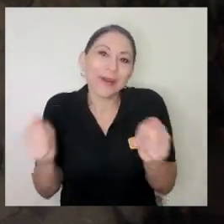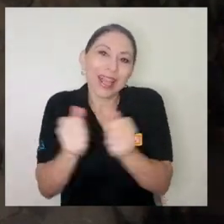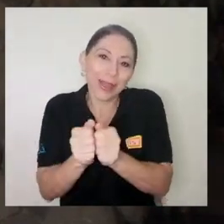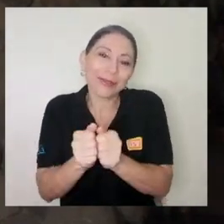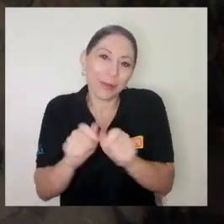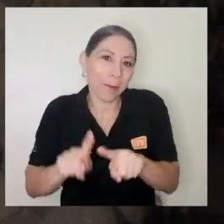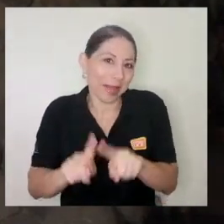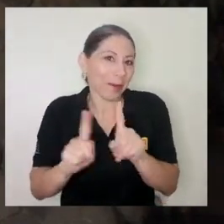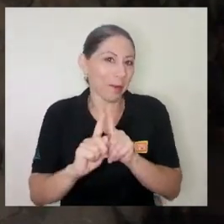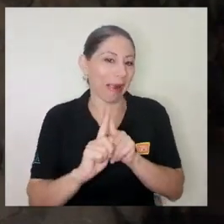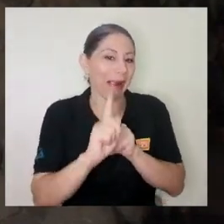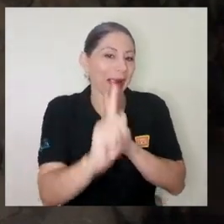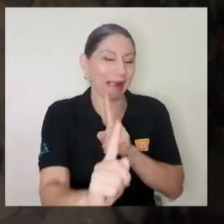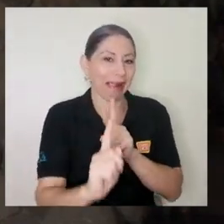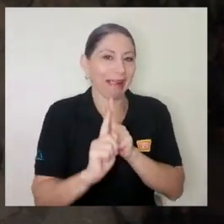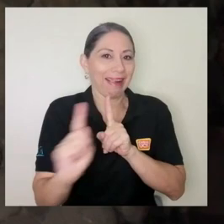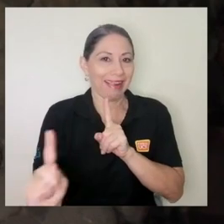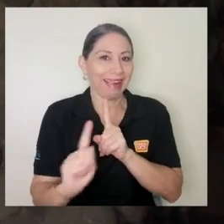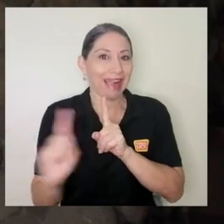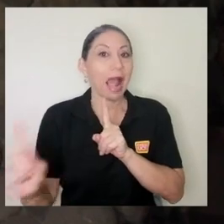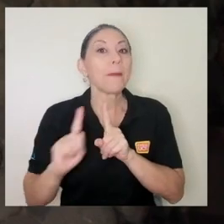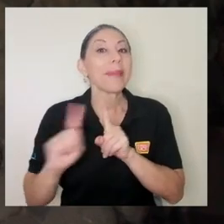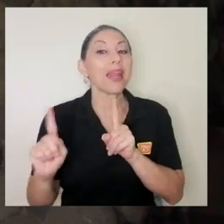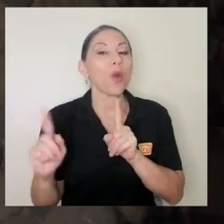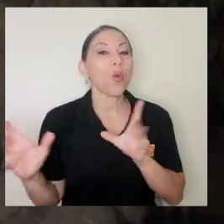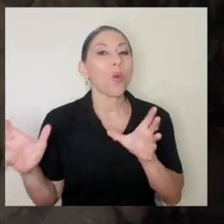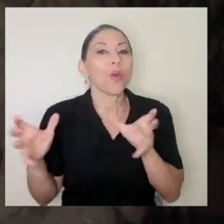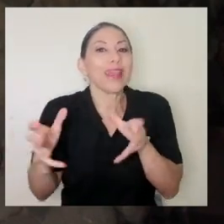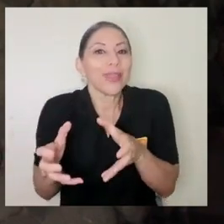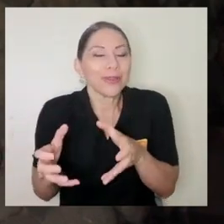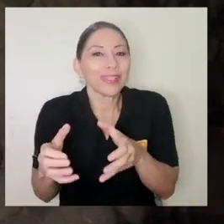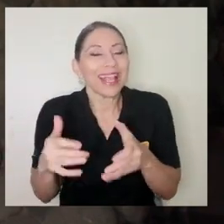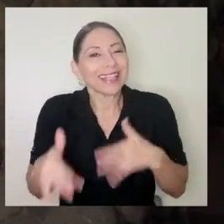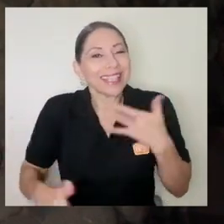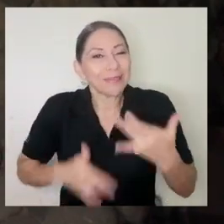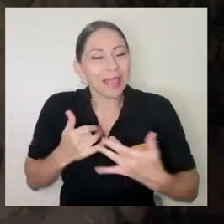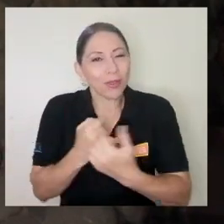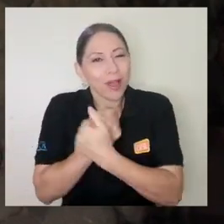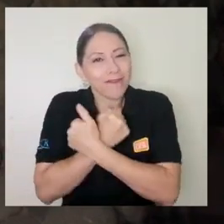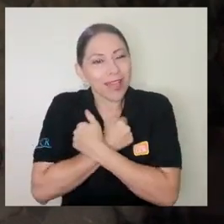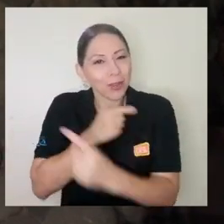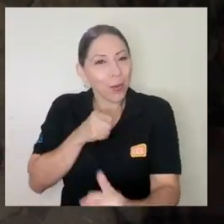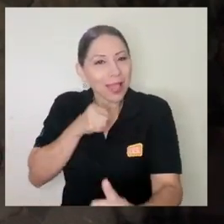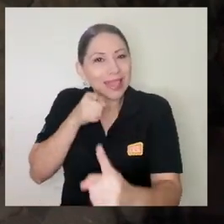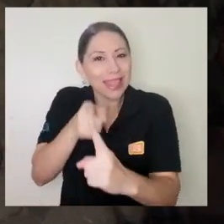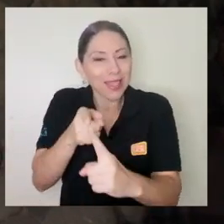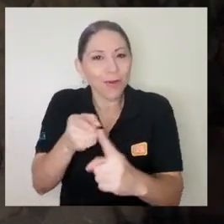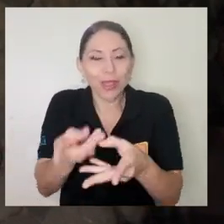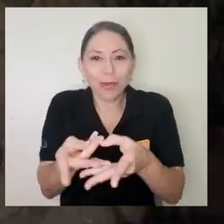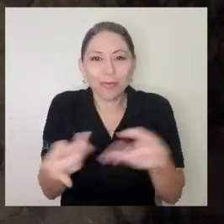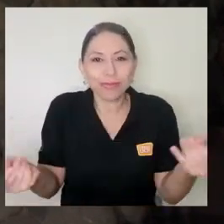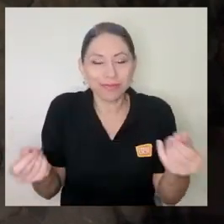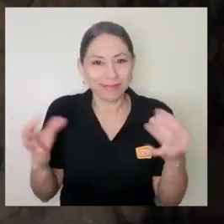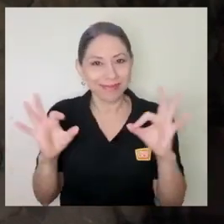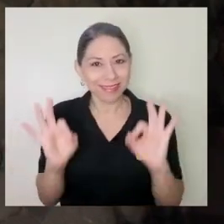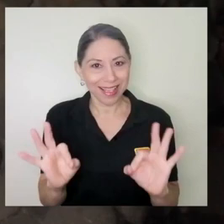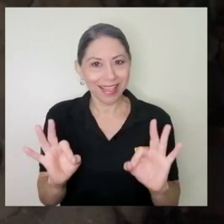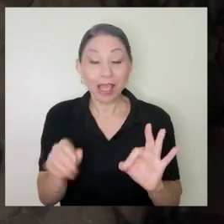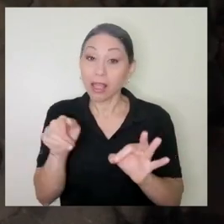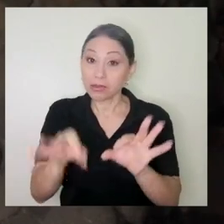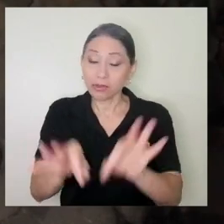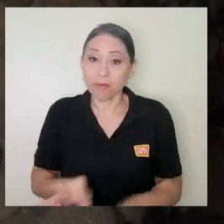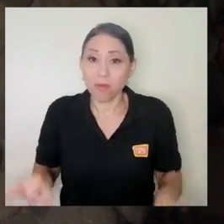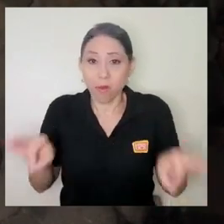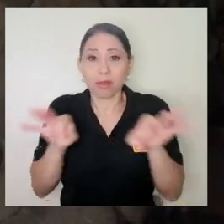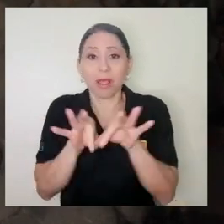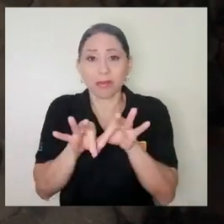pero unidos y unidas en el sentimiento en el afecto en el objetivo de salir juntos de esto y esto es importante digamos yo creo que parte